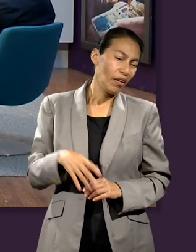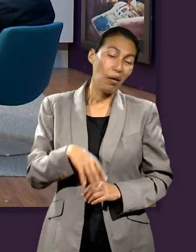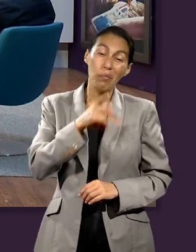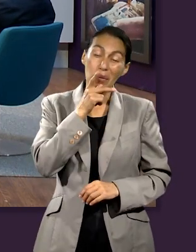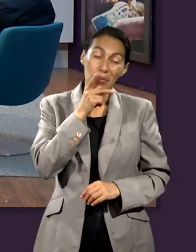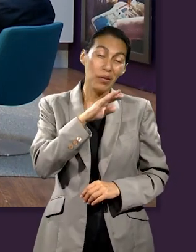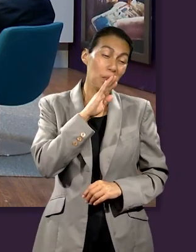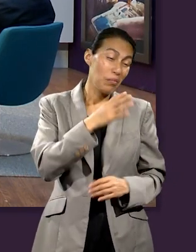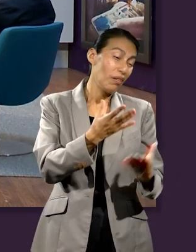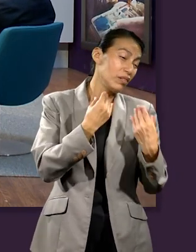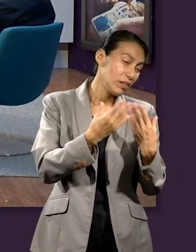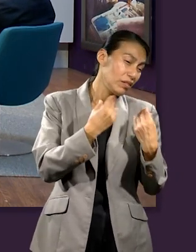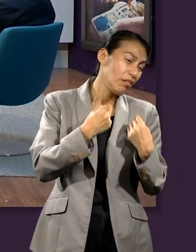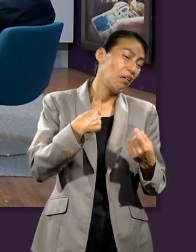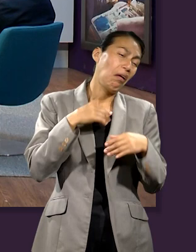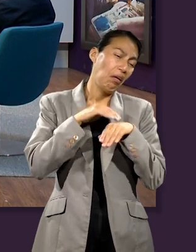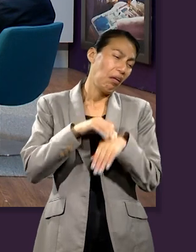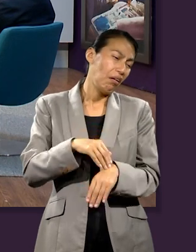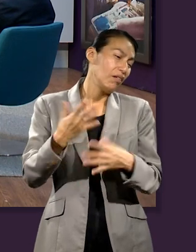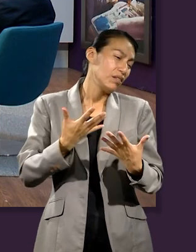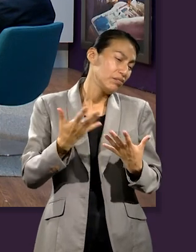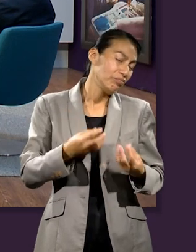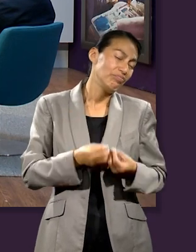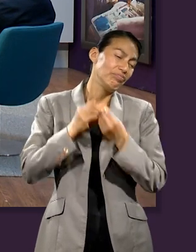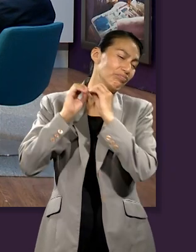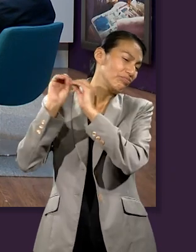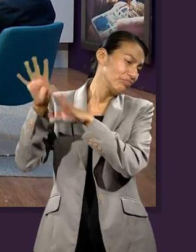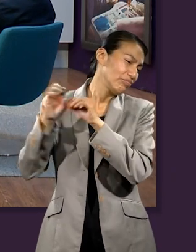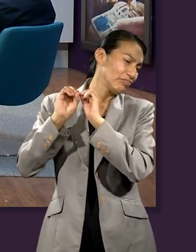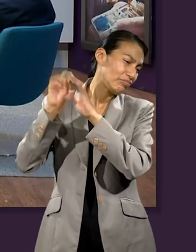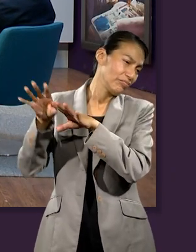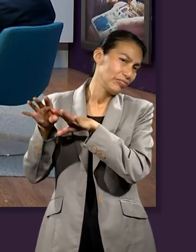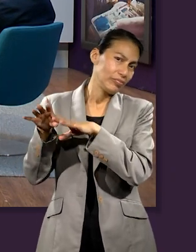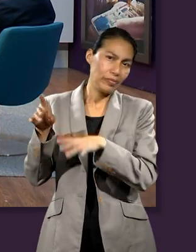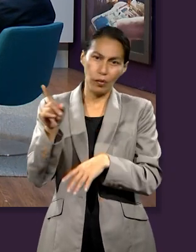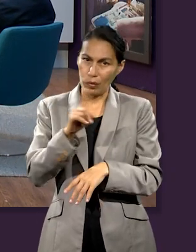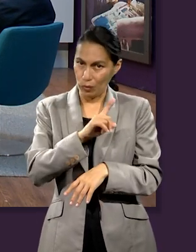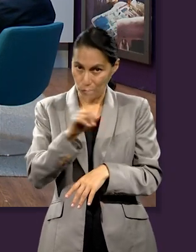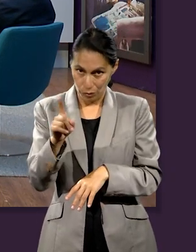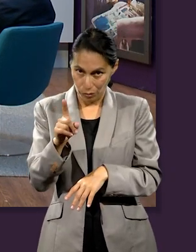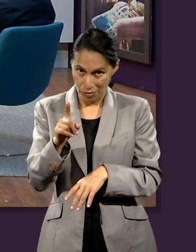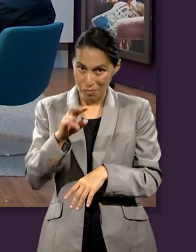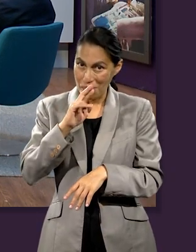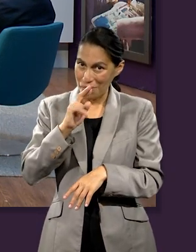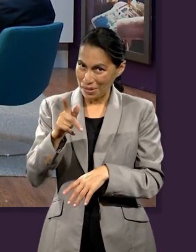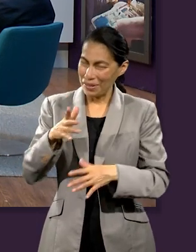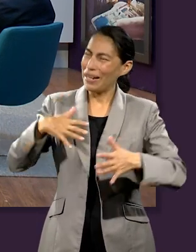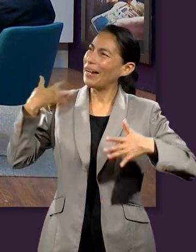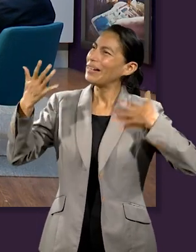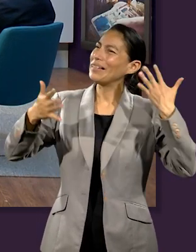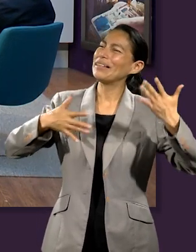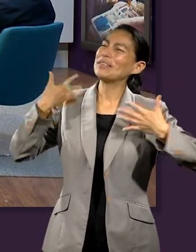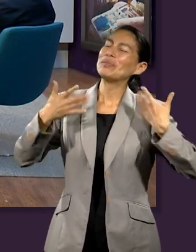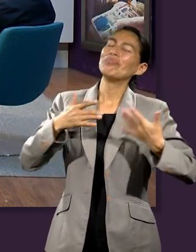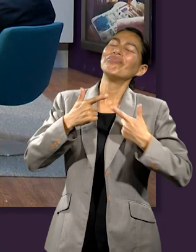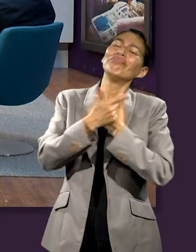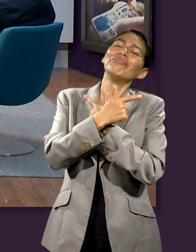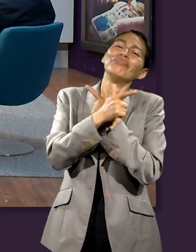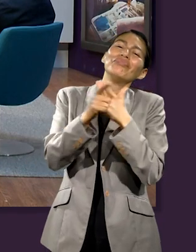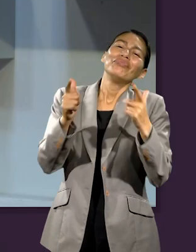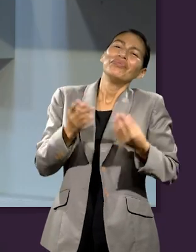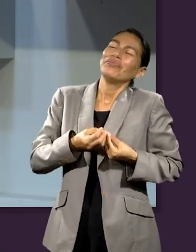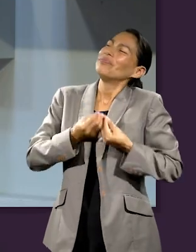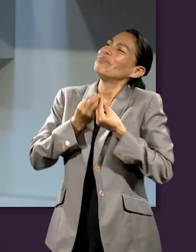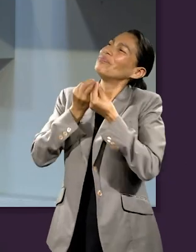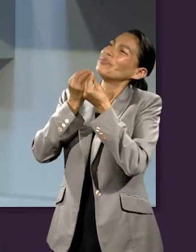algo que nos enseñaron nuestros padres y a veces sentimos que estamos fallándole a nuestros padres antes de que a Dios. Entonces,